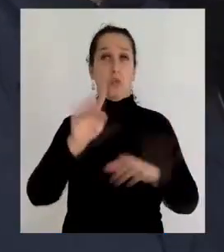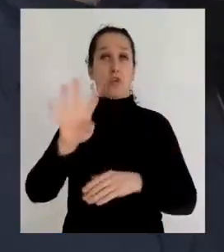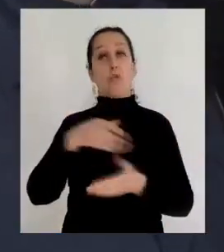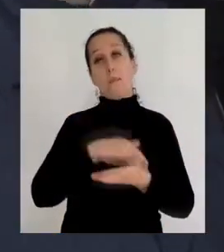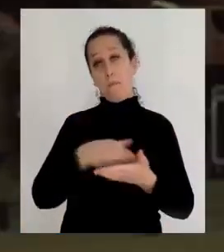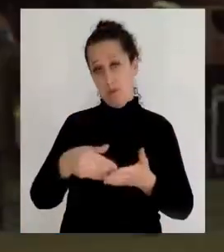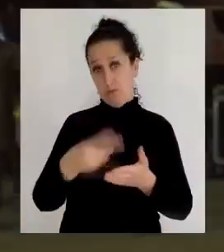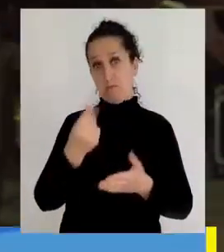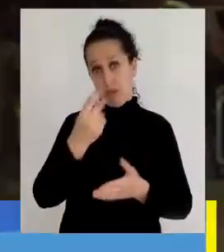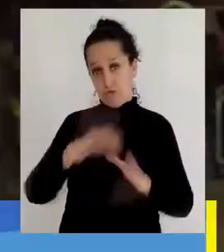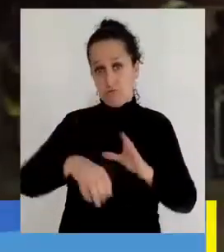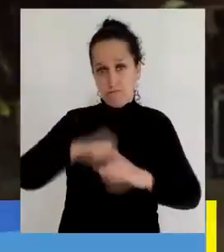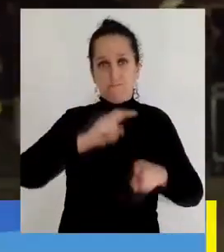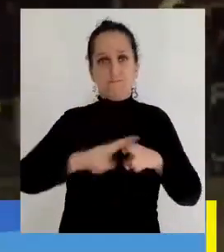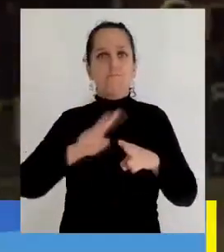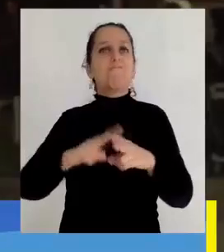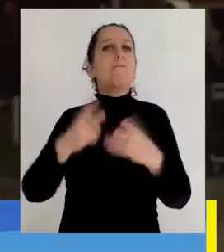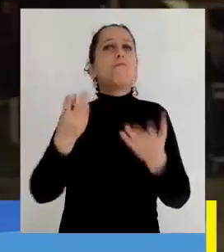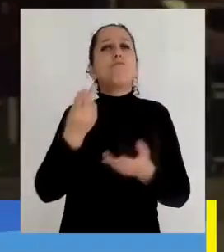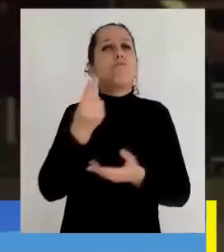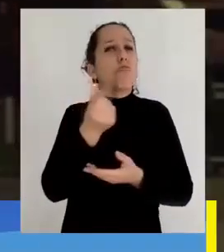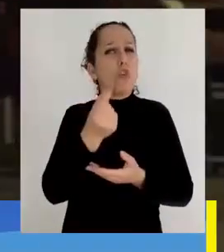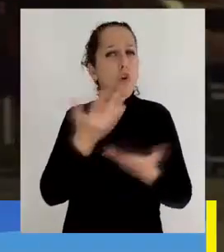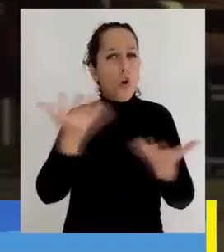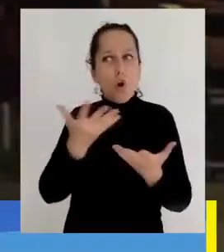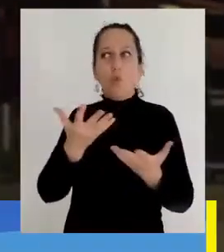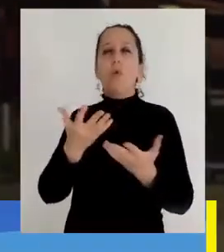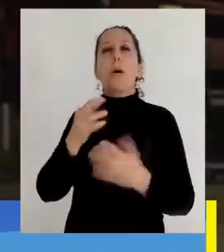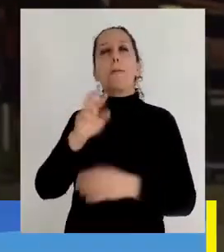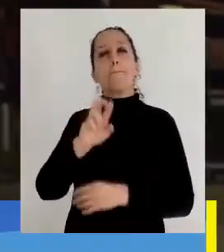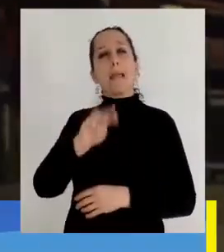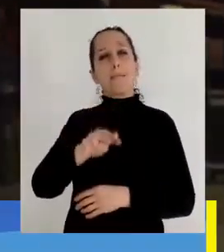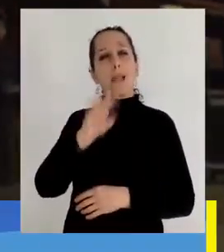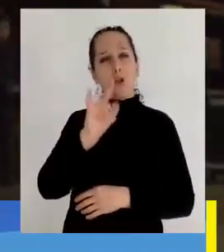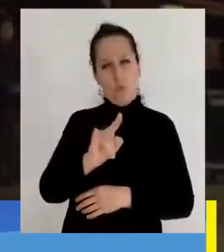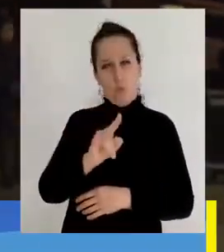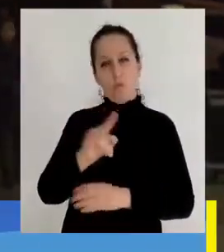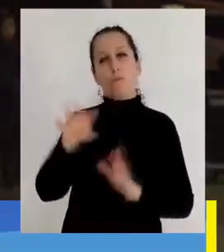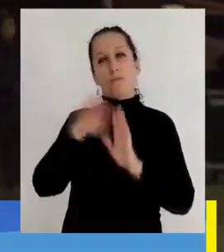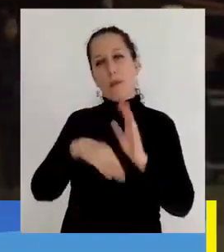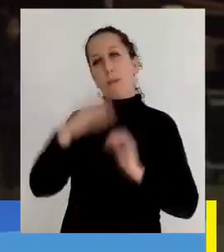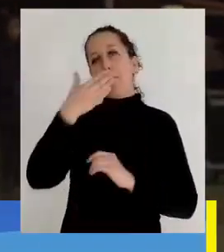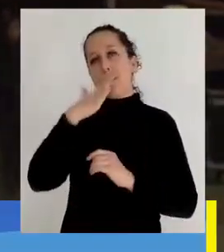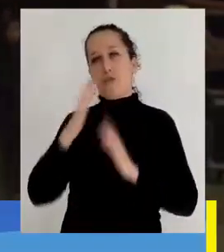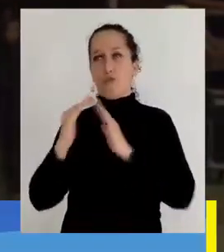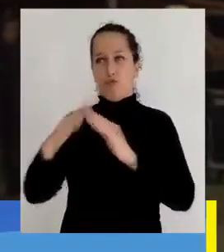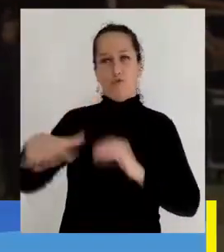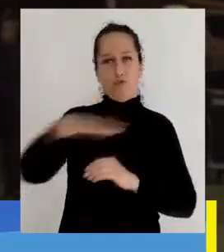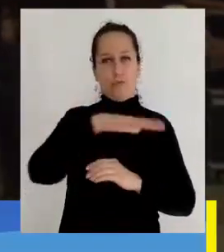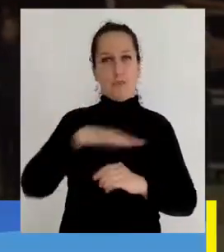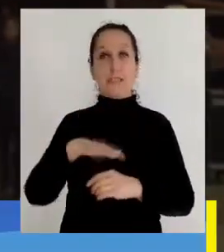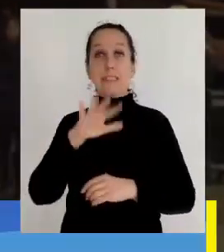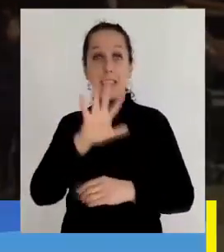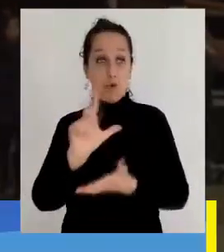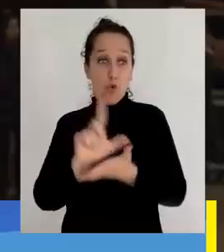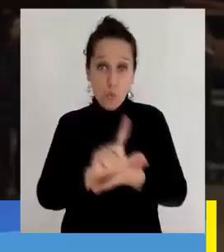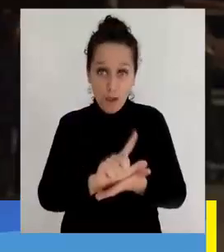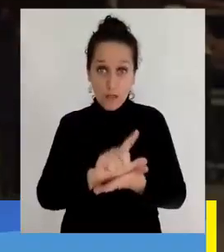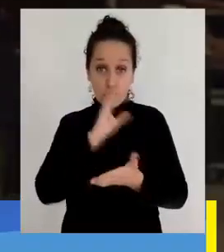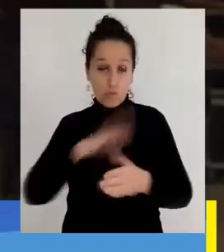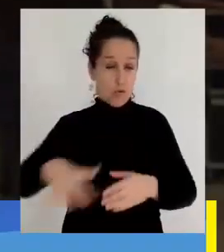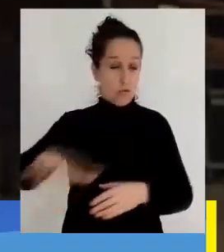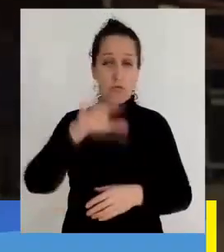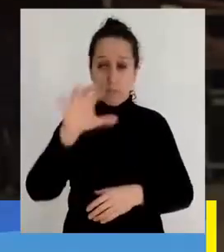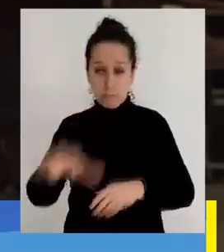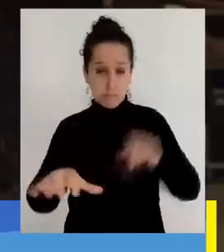74 millones de pesos que se obtuvo a través de Vía de Financiamiento PMU, Programa de Mejoramiento Urbano, que permite que en 5 puntos de la